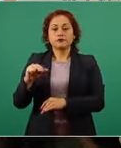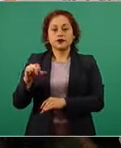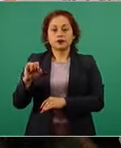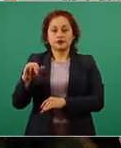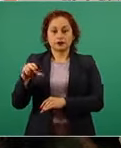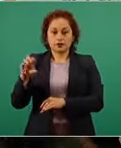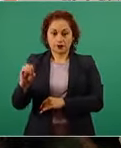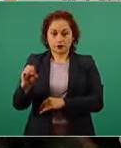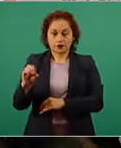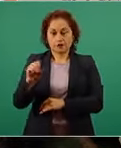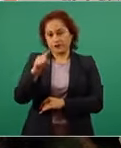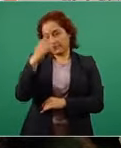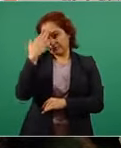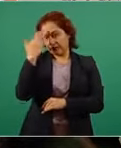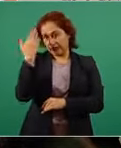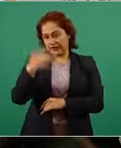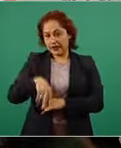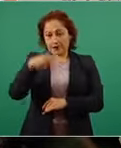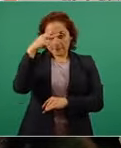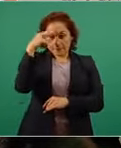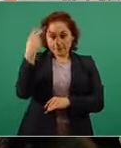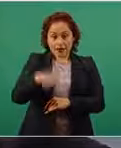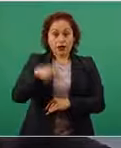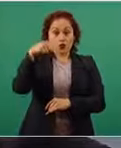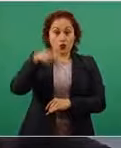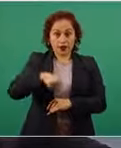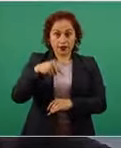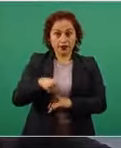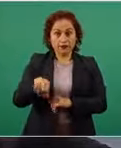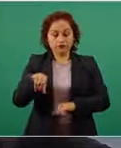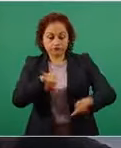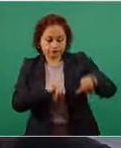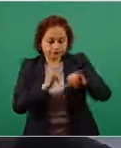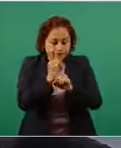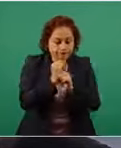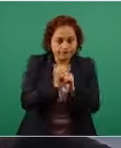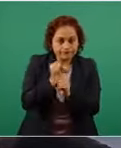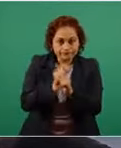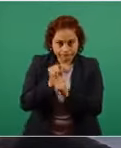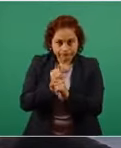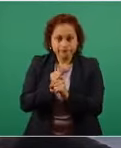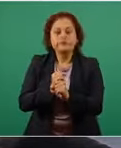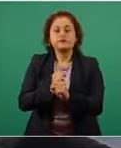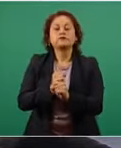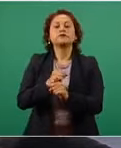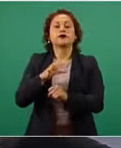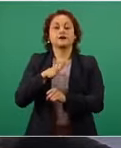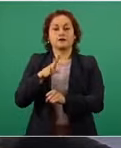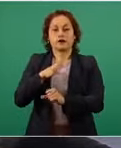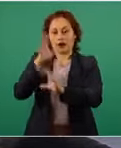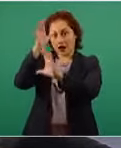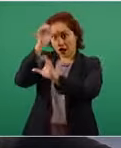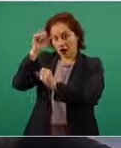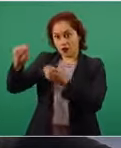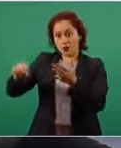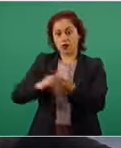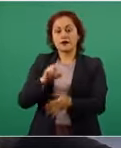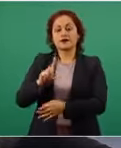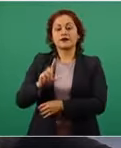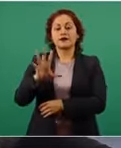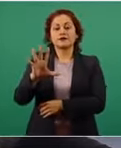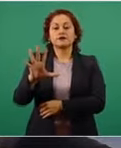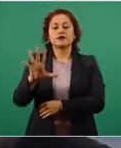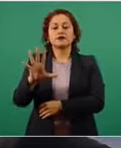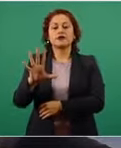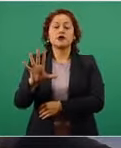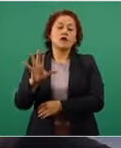CanSino, ustedes saben que en México se hizo la fase 3, se contrataron 35 millones para 35 millones